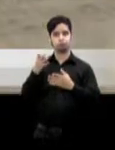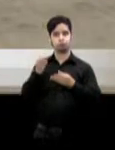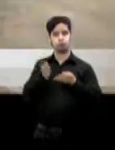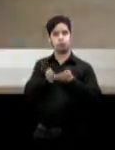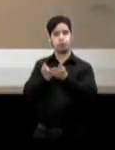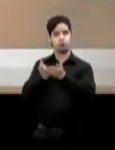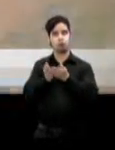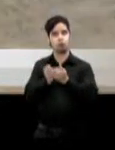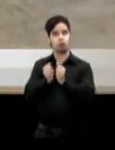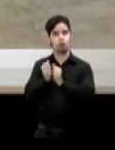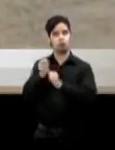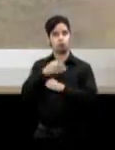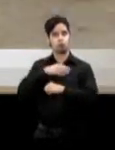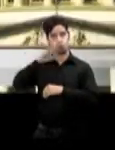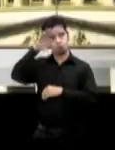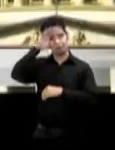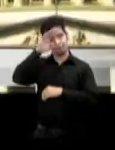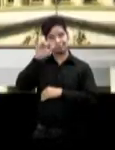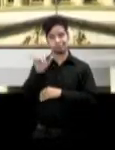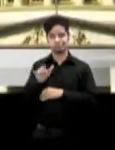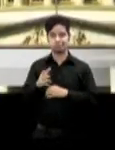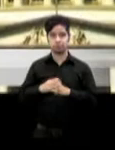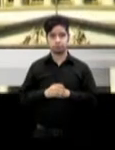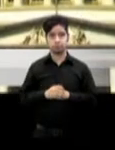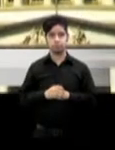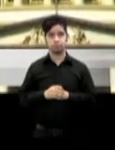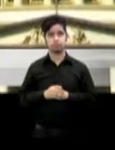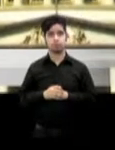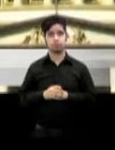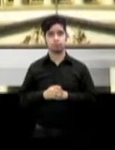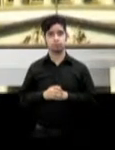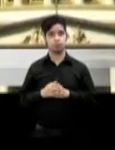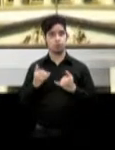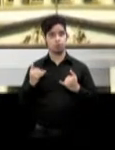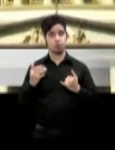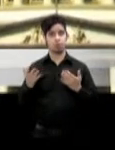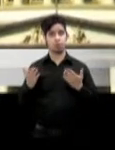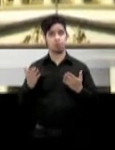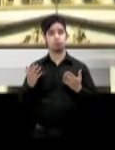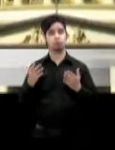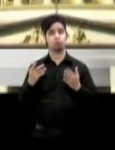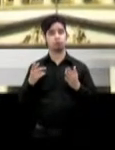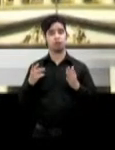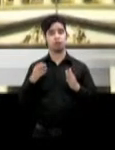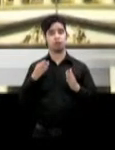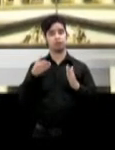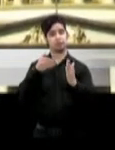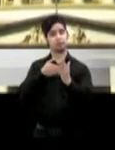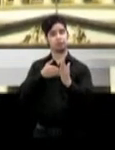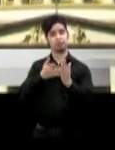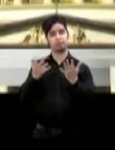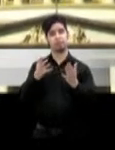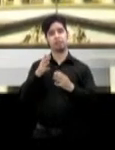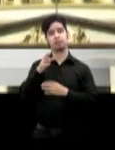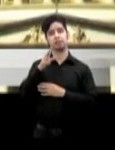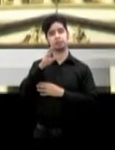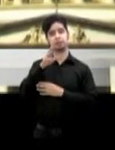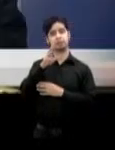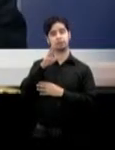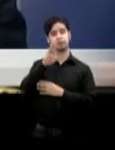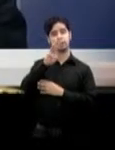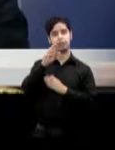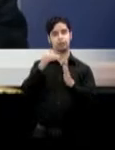materia de derechos humanos. Además, se mantiene la cuestión de una demanda de casi 6.000 empresas estadounidenses que fueron